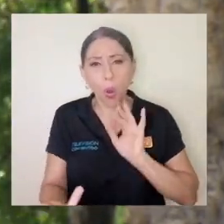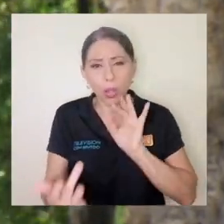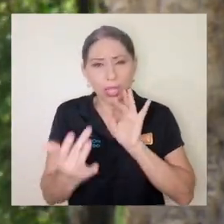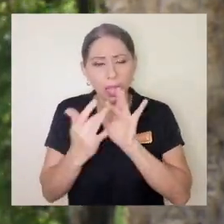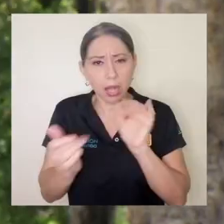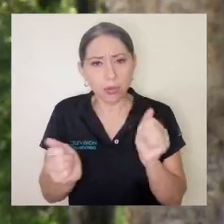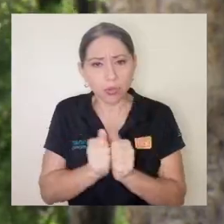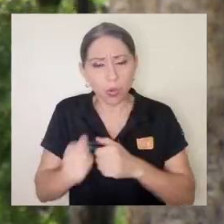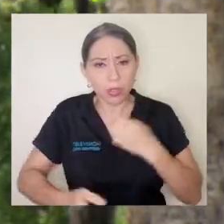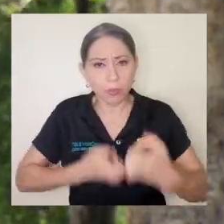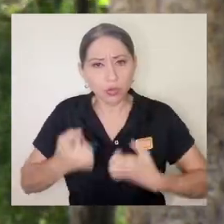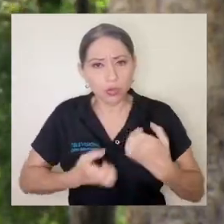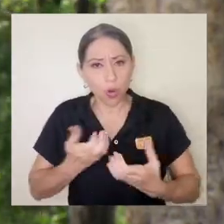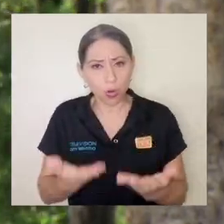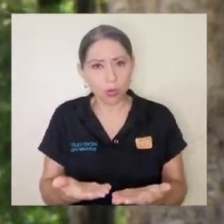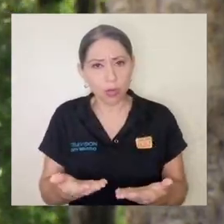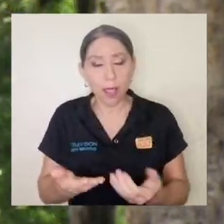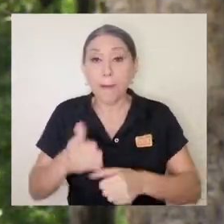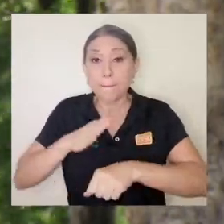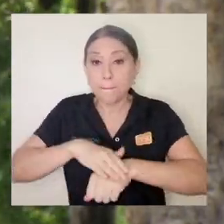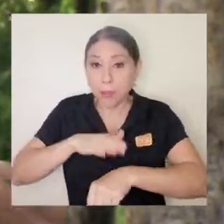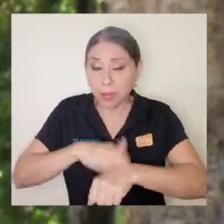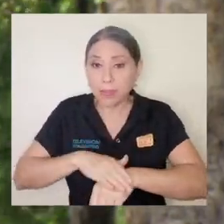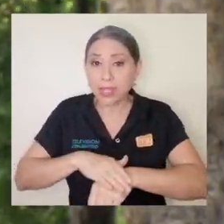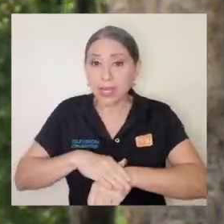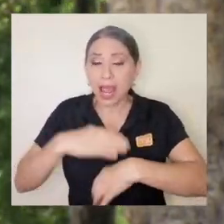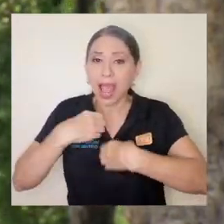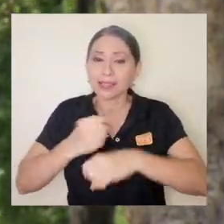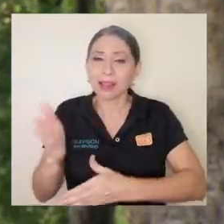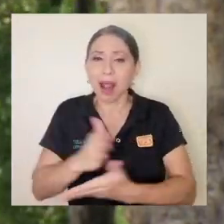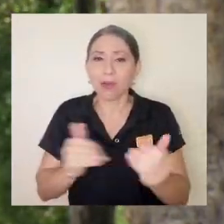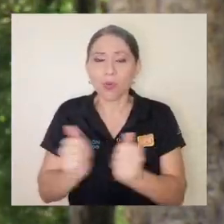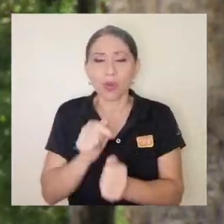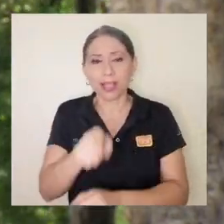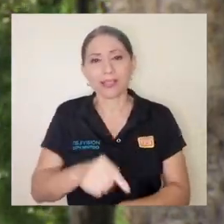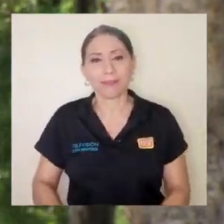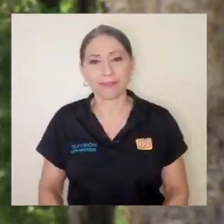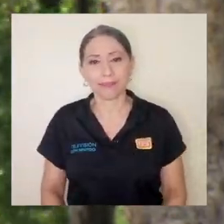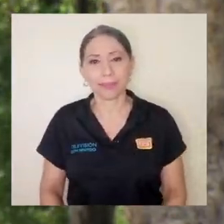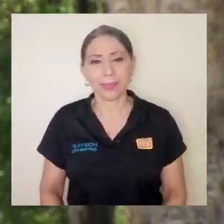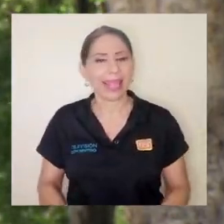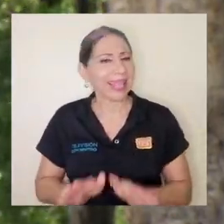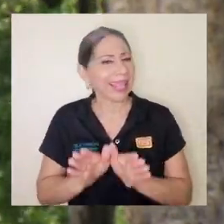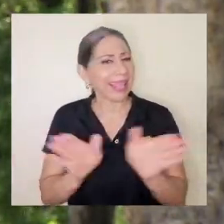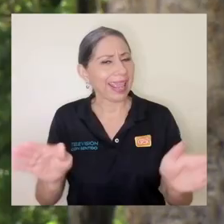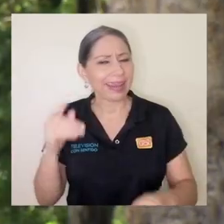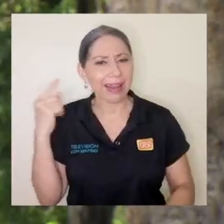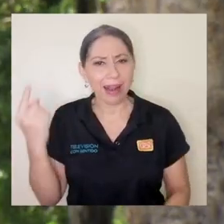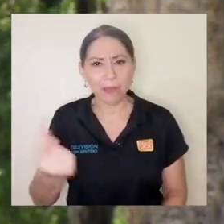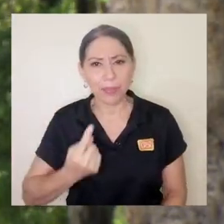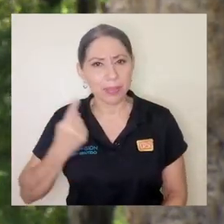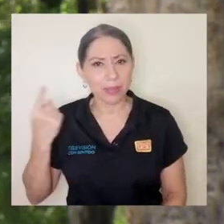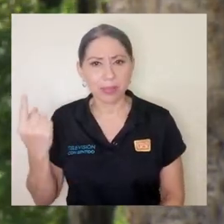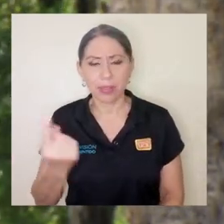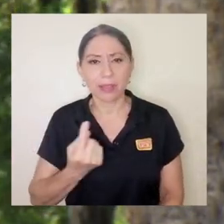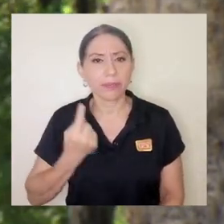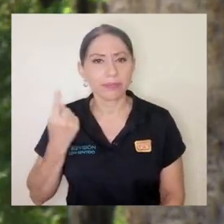conectarnos con esa emoción nos va a permitir hacer algo con ella generalmente va